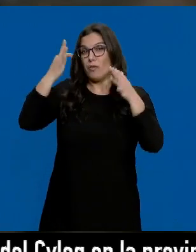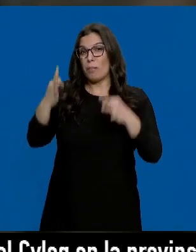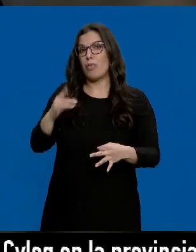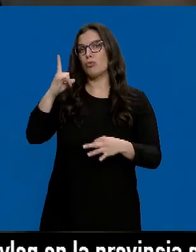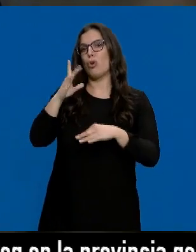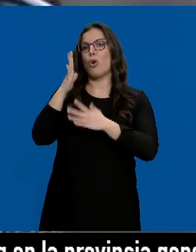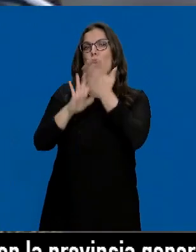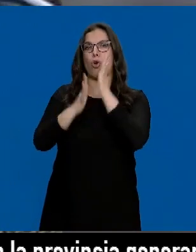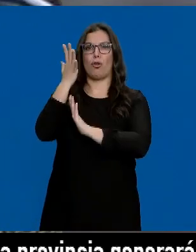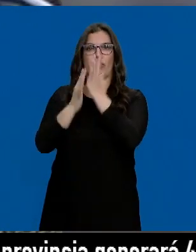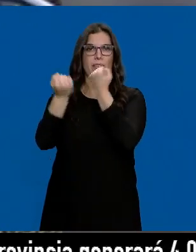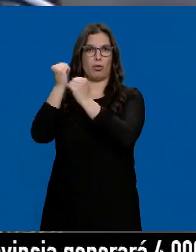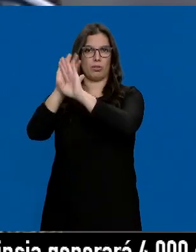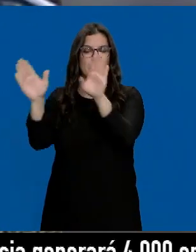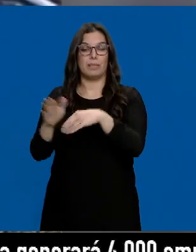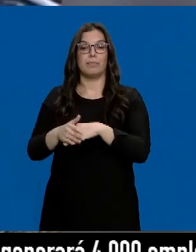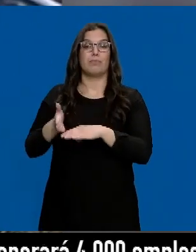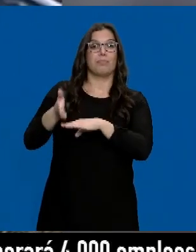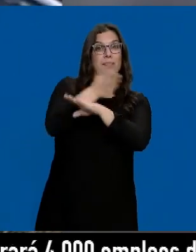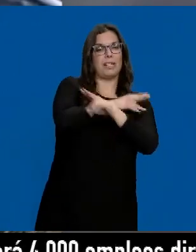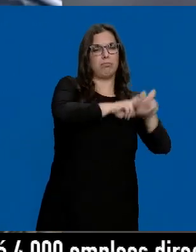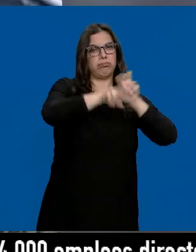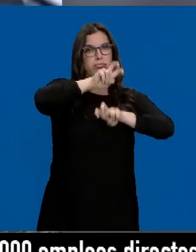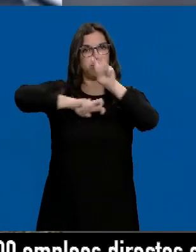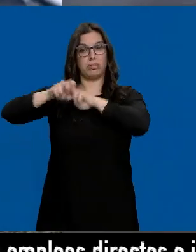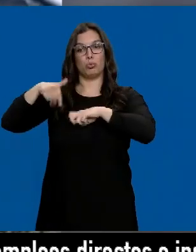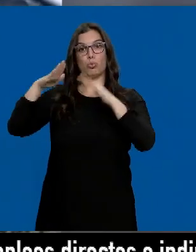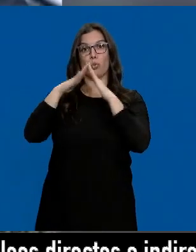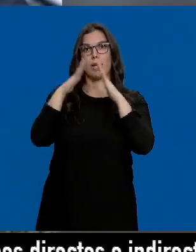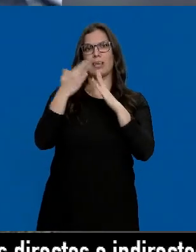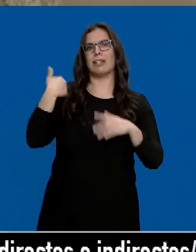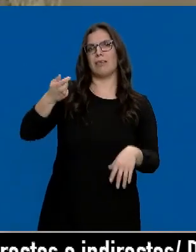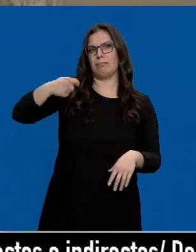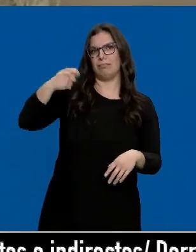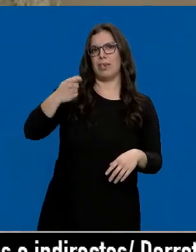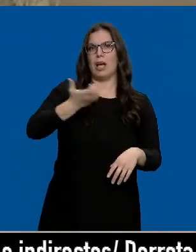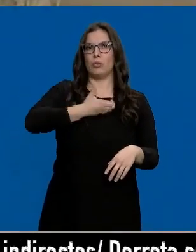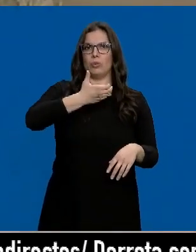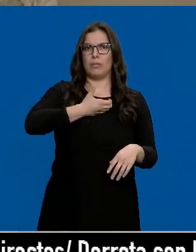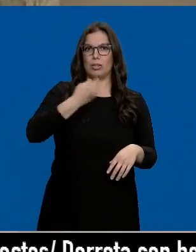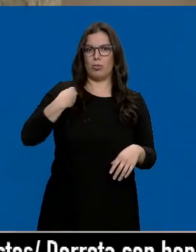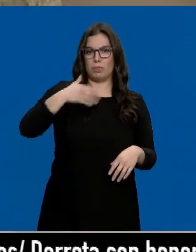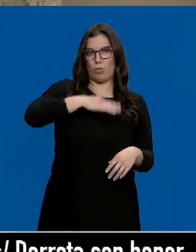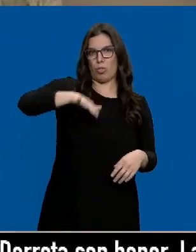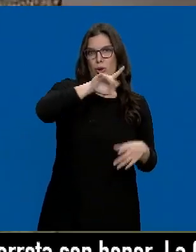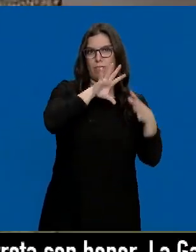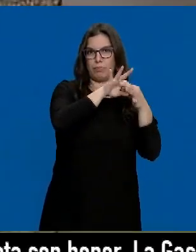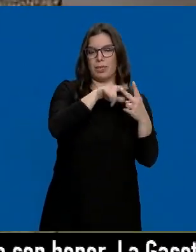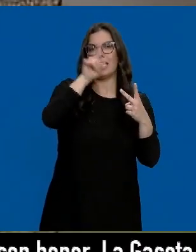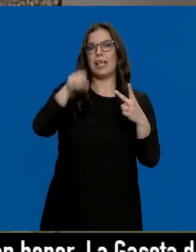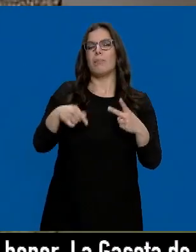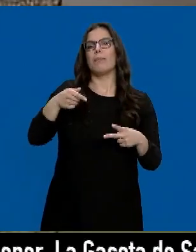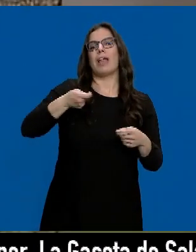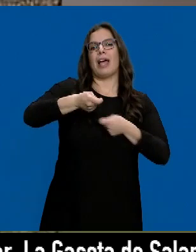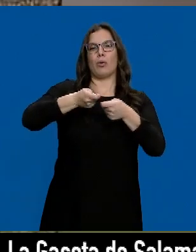su coche. En registros previos, los agentes encontraron en casa de Ángel llaves del ayuntamiento de la parte de Bureba y también tres armas